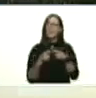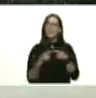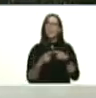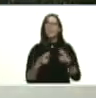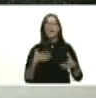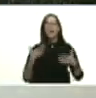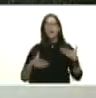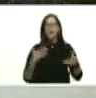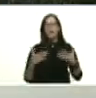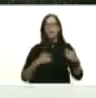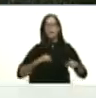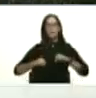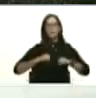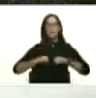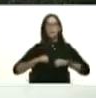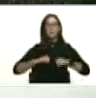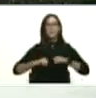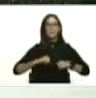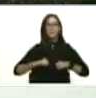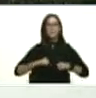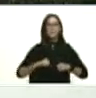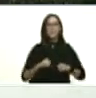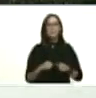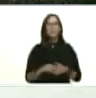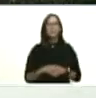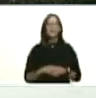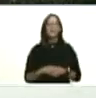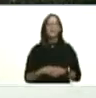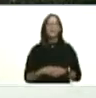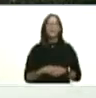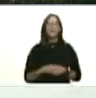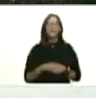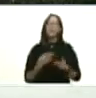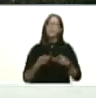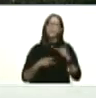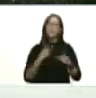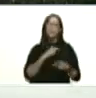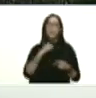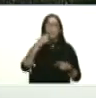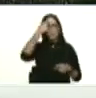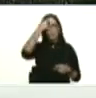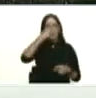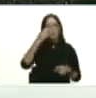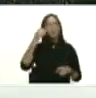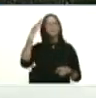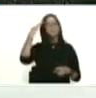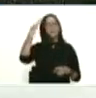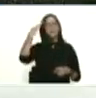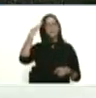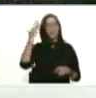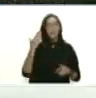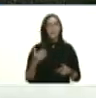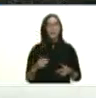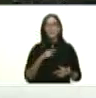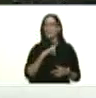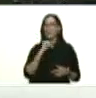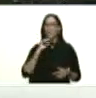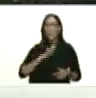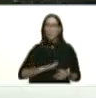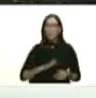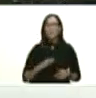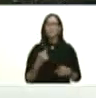reacción y movimiento y en protección de nuestro pueblo nuestro pueblo sabe que no está solo